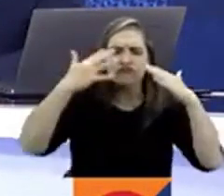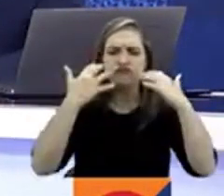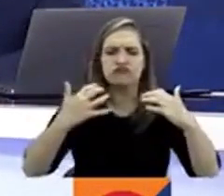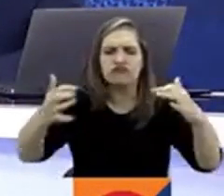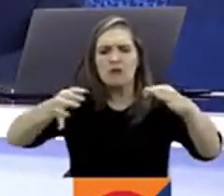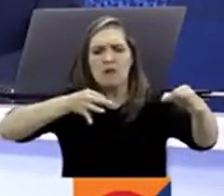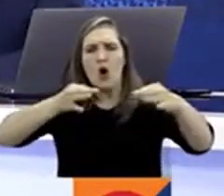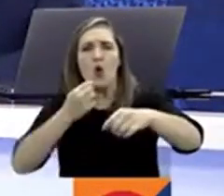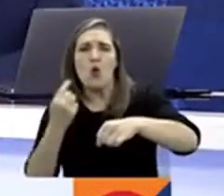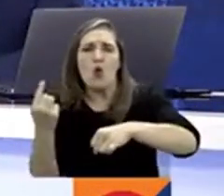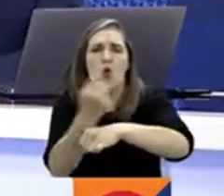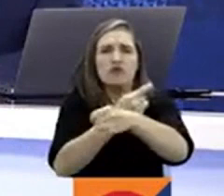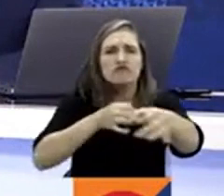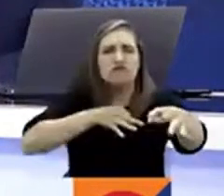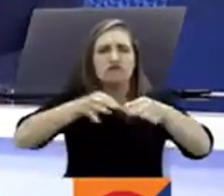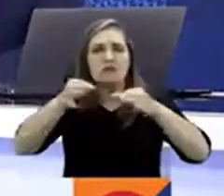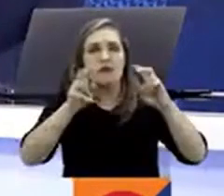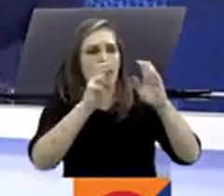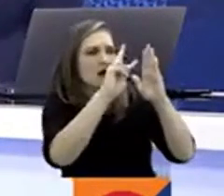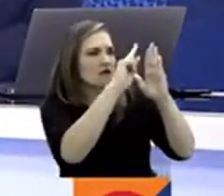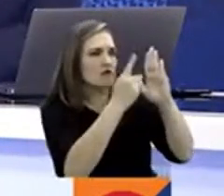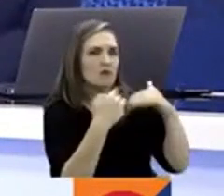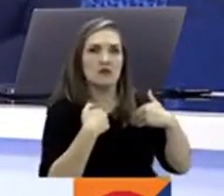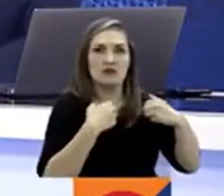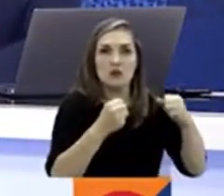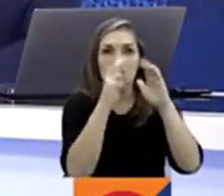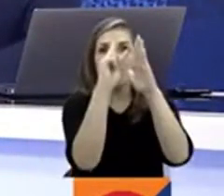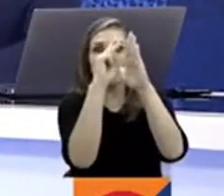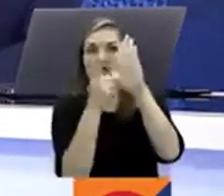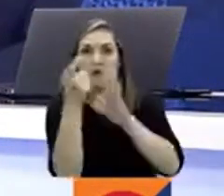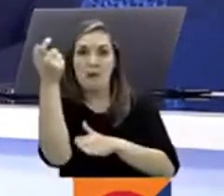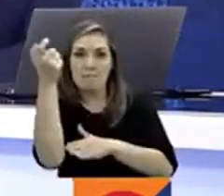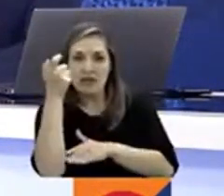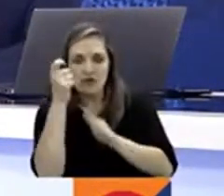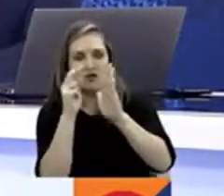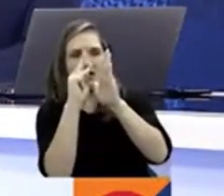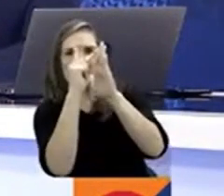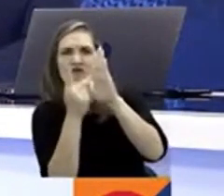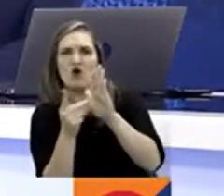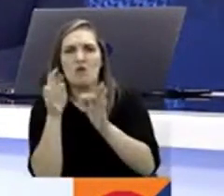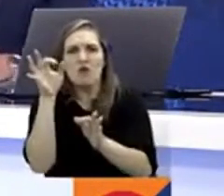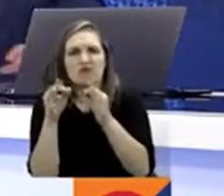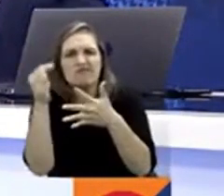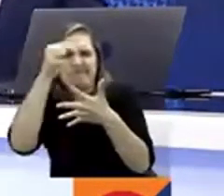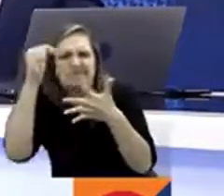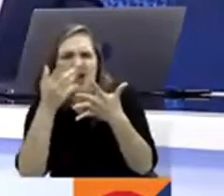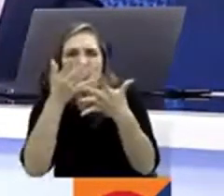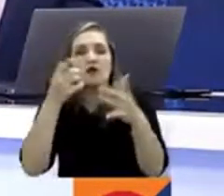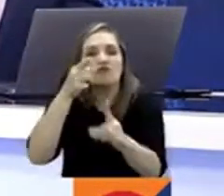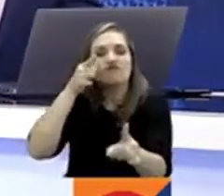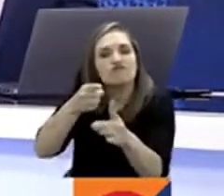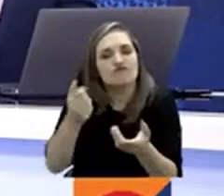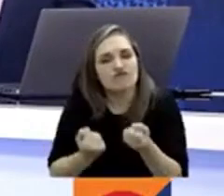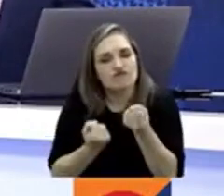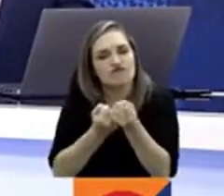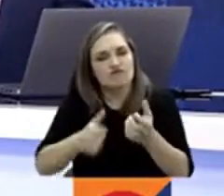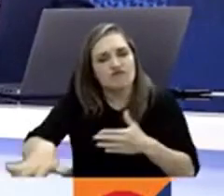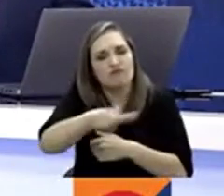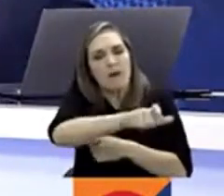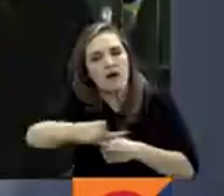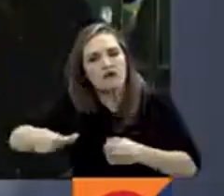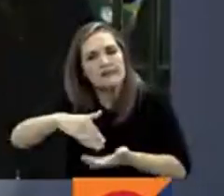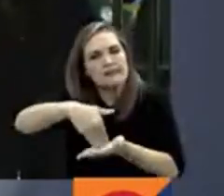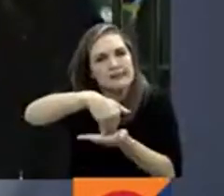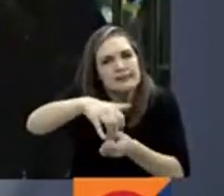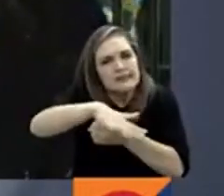pensional, de salud judicial y otras más están orientadas a ayudar a la población más vulnerable. Vamos inmediatamente con Luisa Barberi con